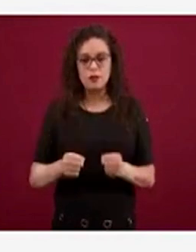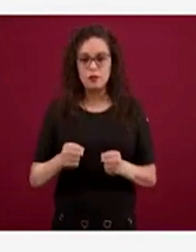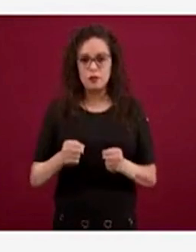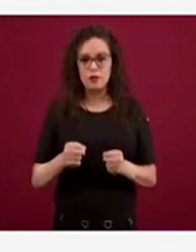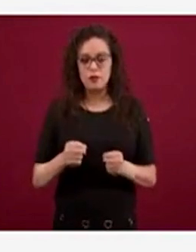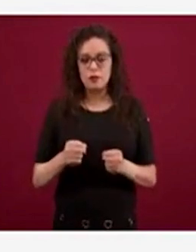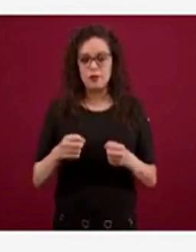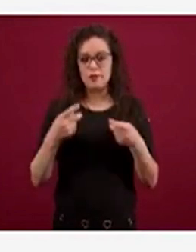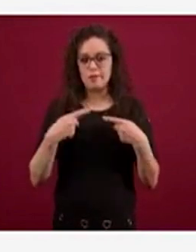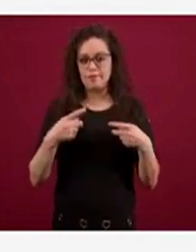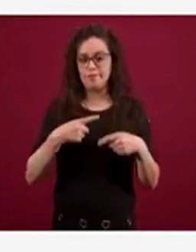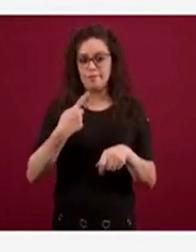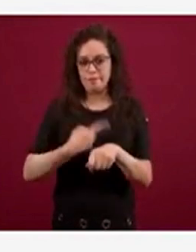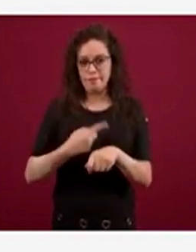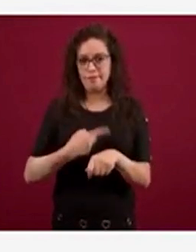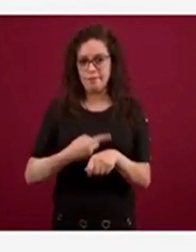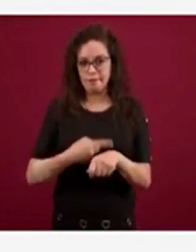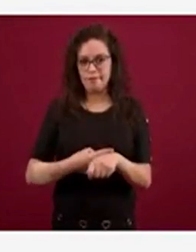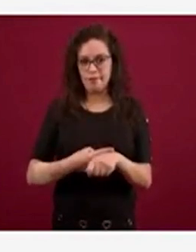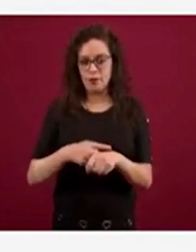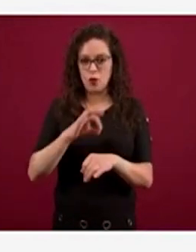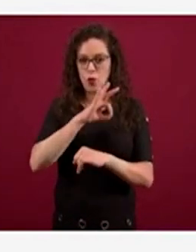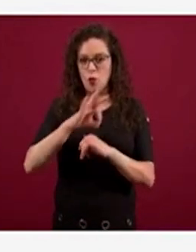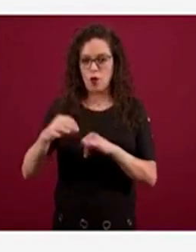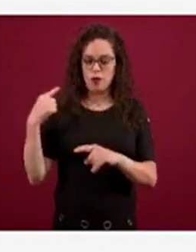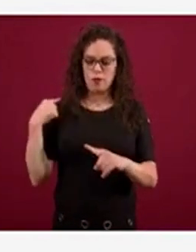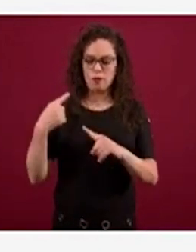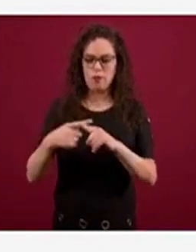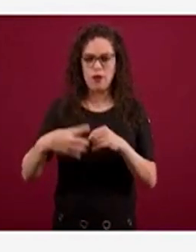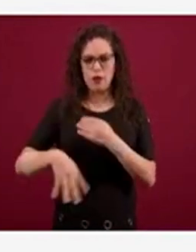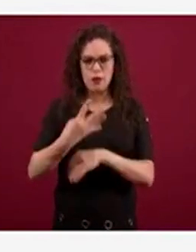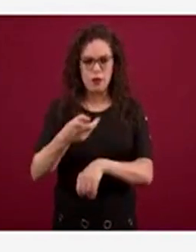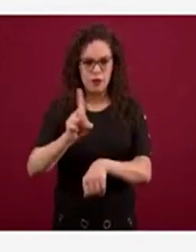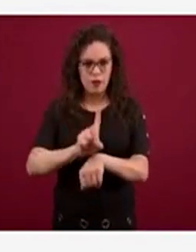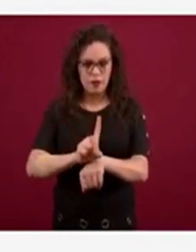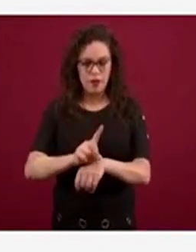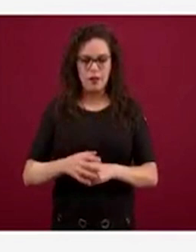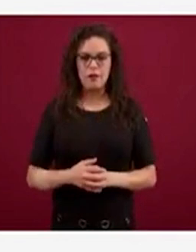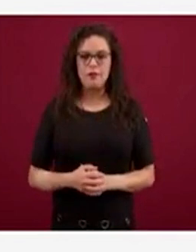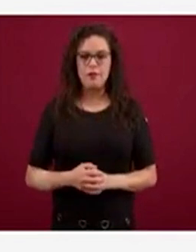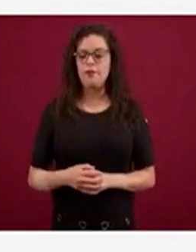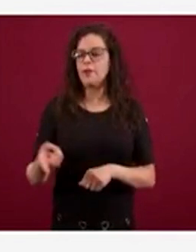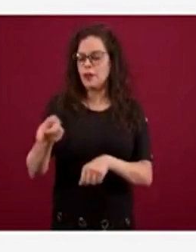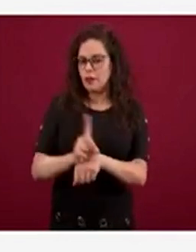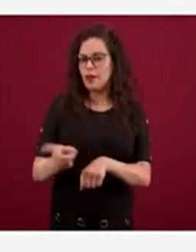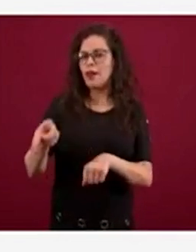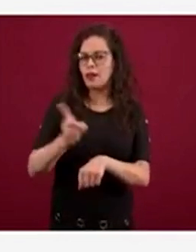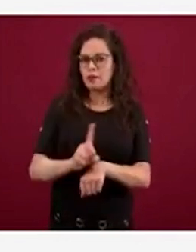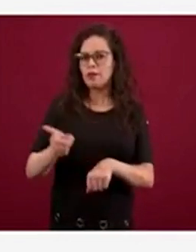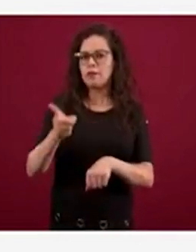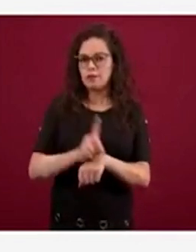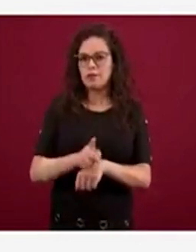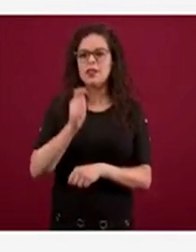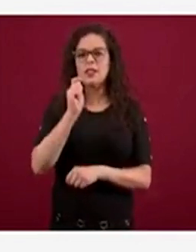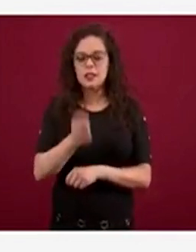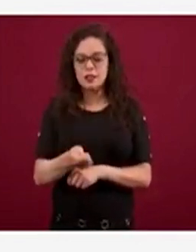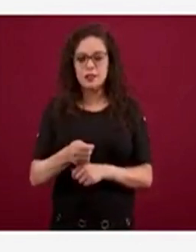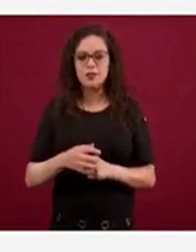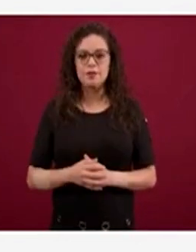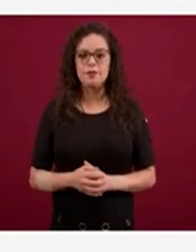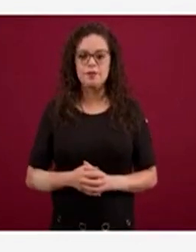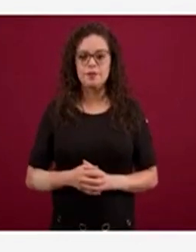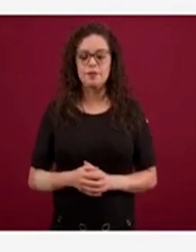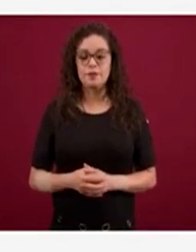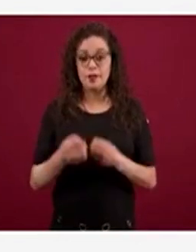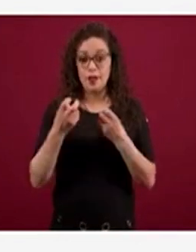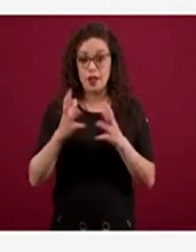como ustedes saben, en los últimos 14 días. Algo que habíamos estado también viendo día con día es cómo esta cantidad de casos